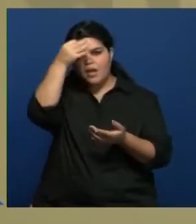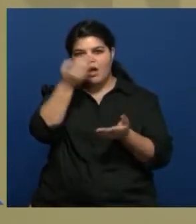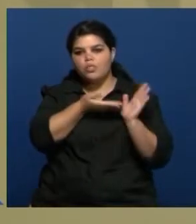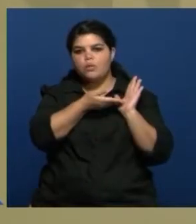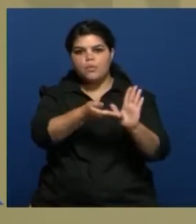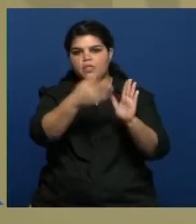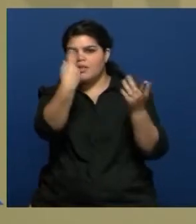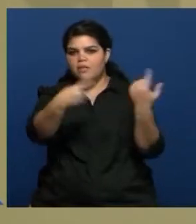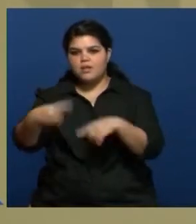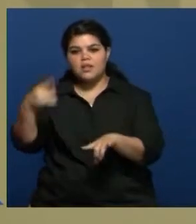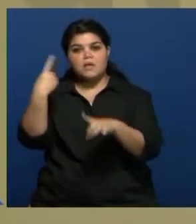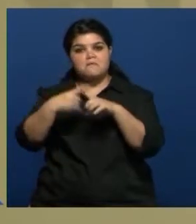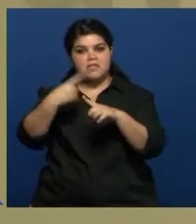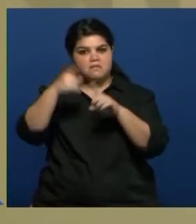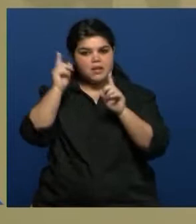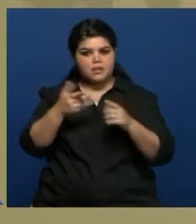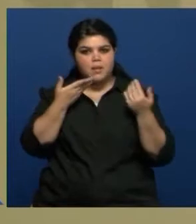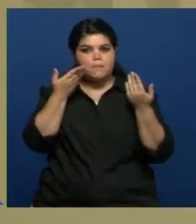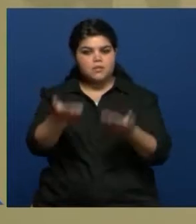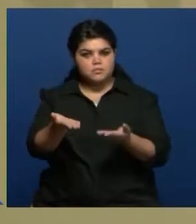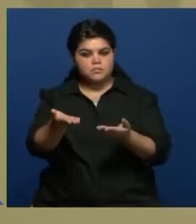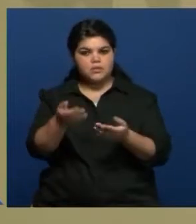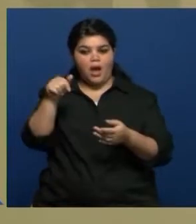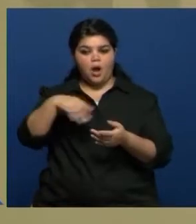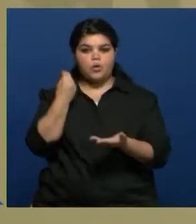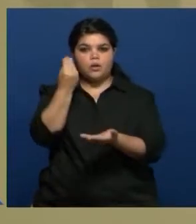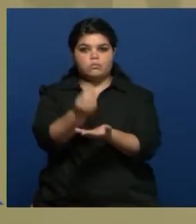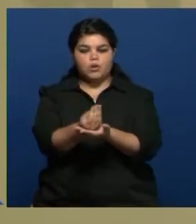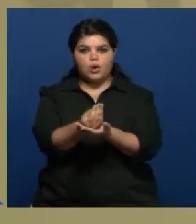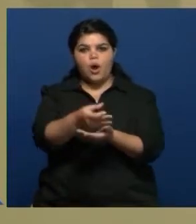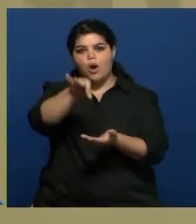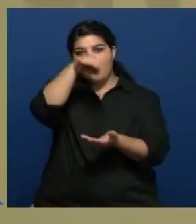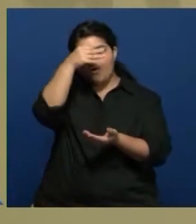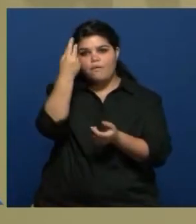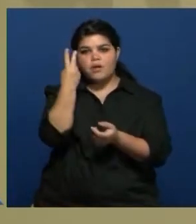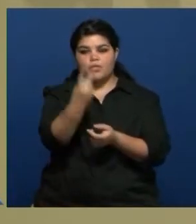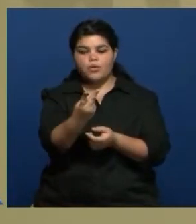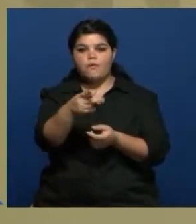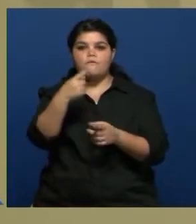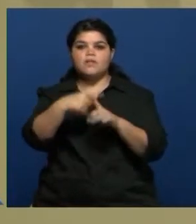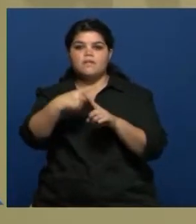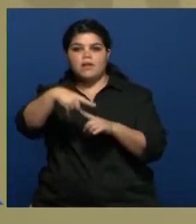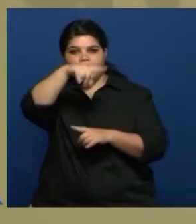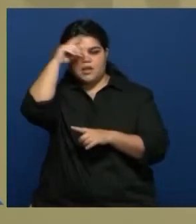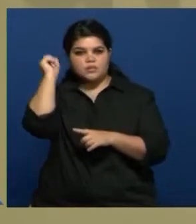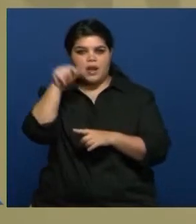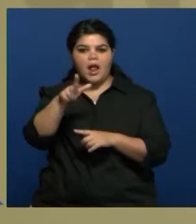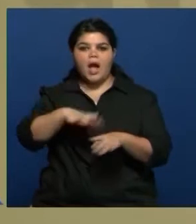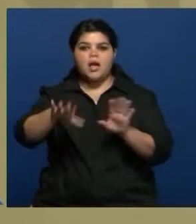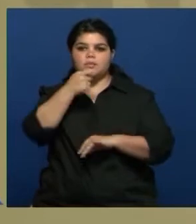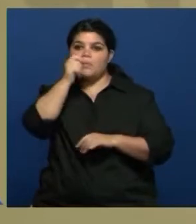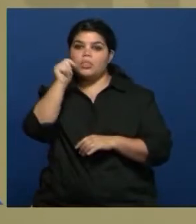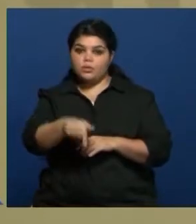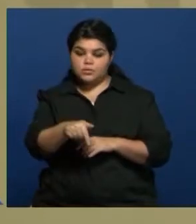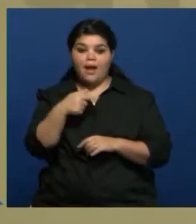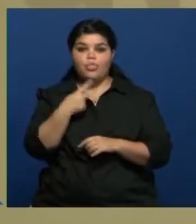festivales. Incluso ahora va a representar con dos obras en el Festival Nacional, que se va a realizar aquí en la provincia de